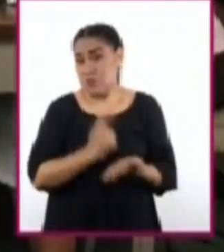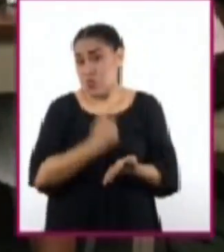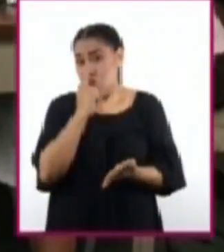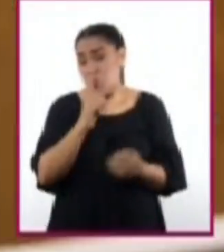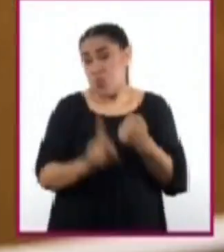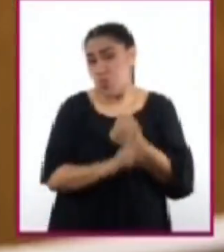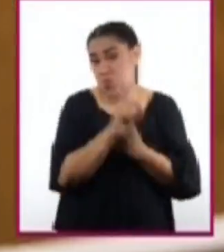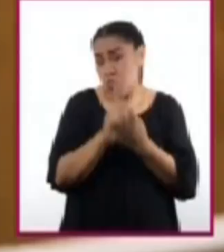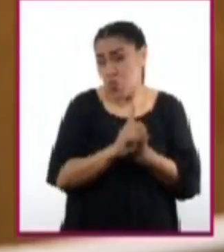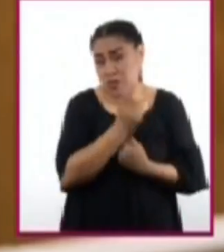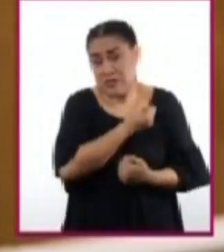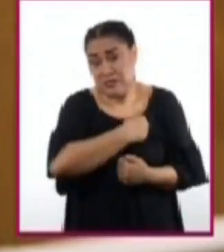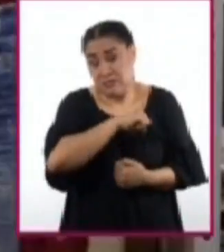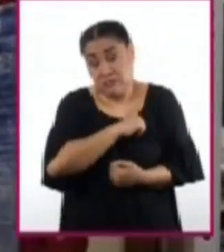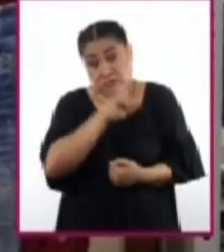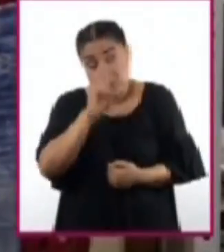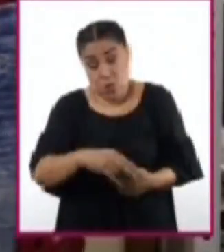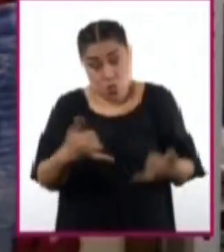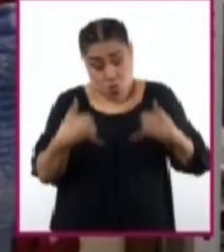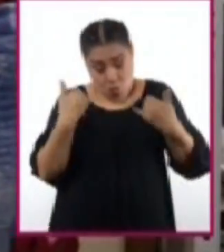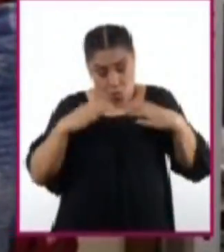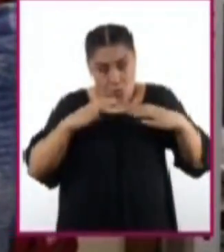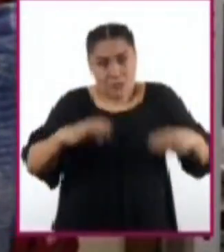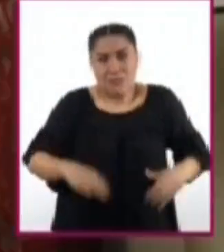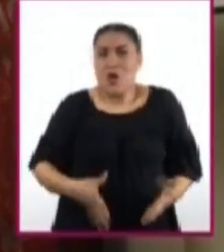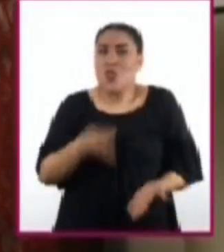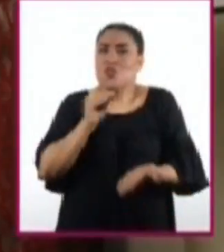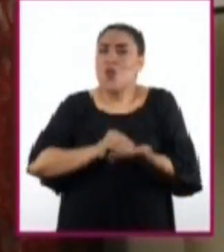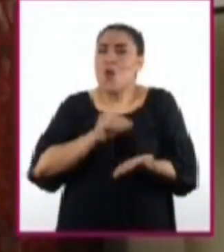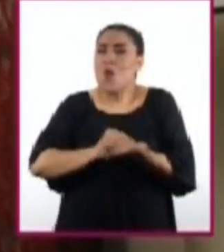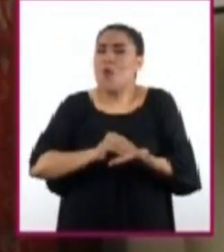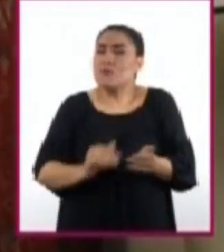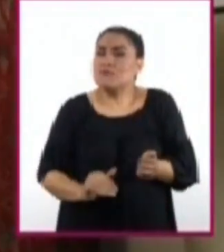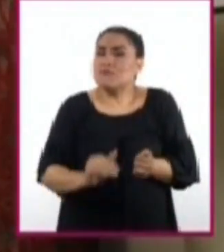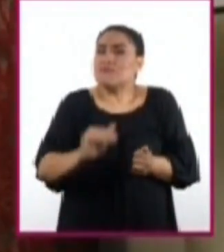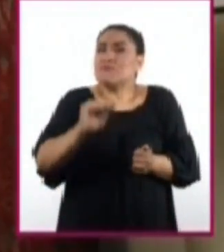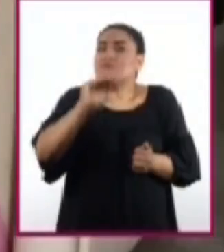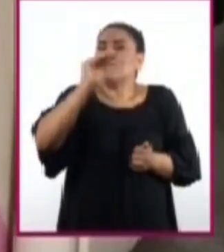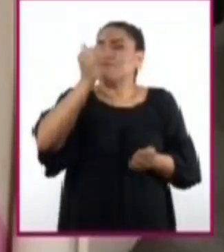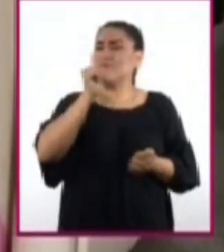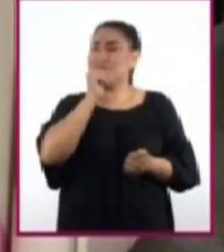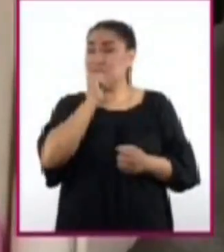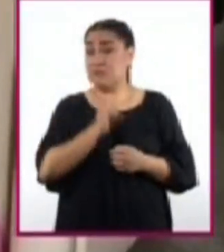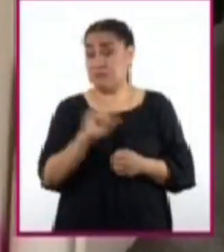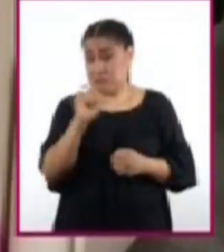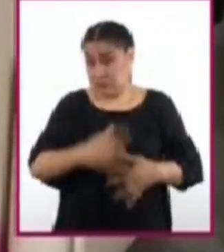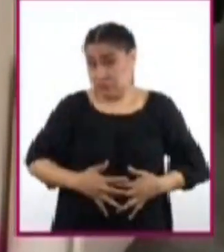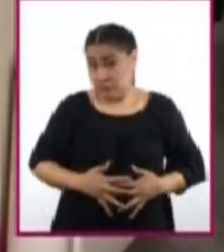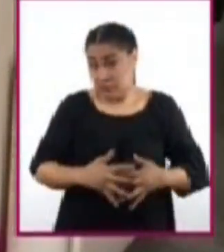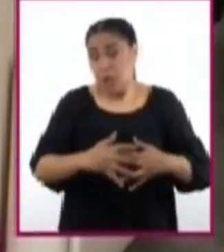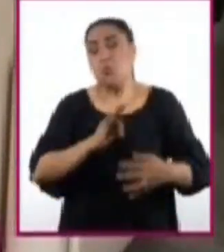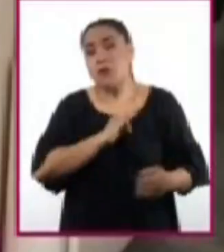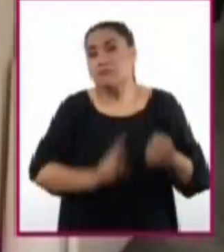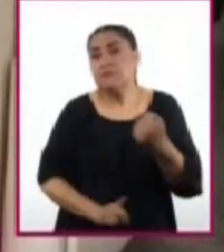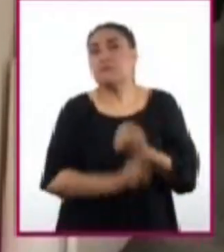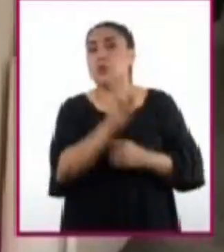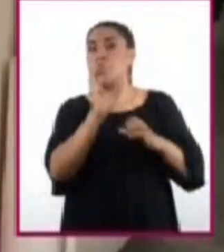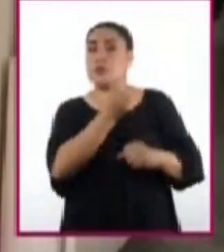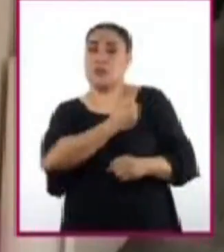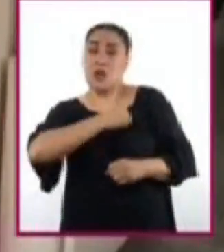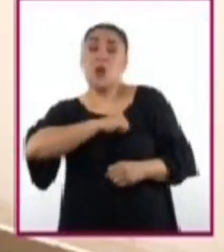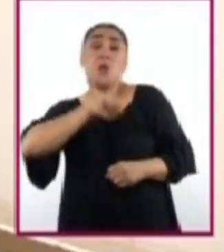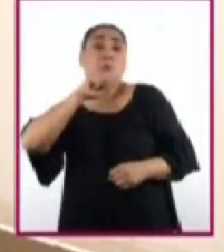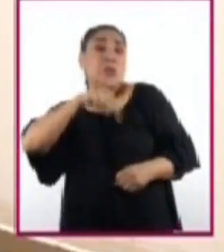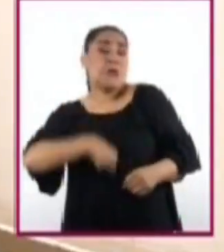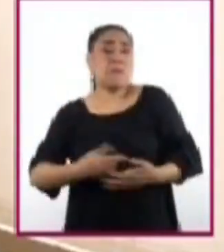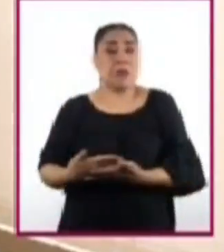salud pública, pues el cuerpo de un adolescente se encuentra todavía en desarrollo y ajuste hormonal. Y un embarazo pone en alto riesgo su salud y la del